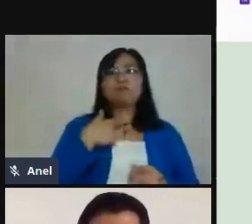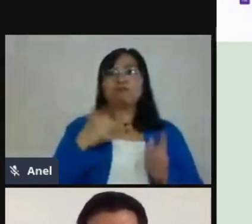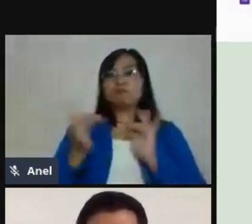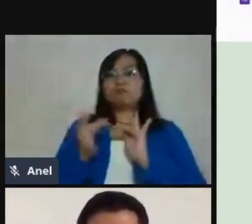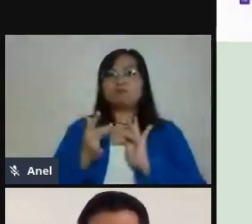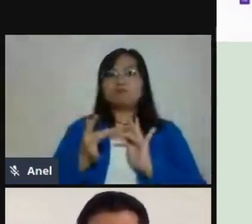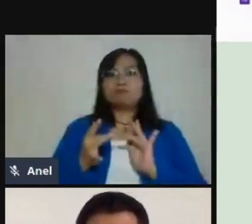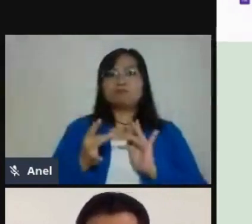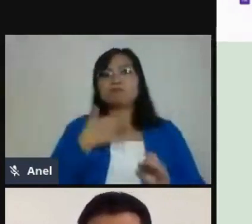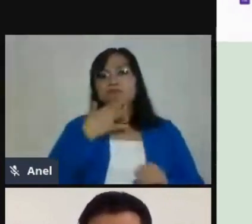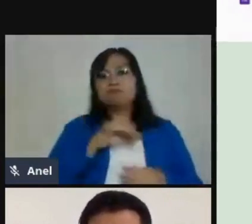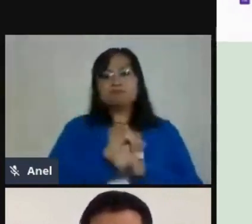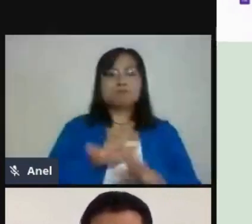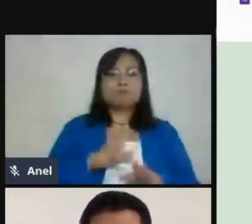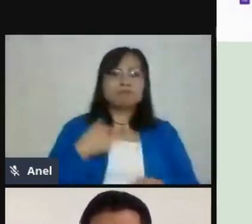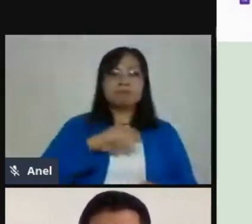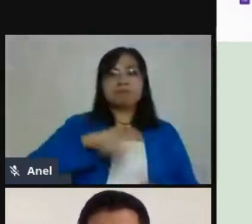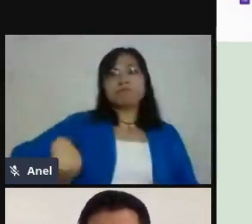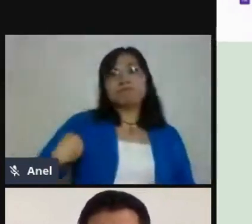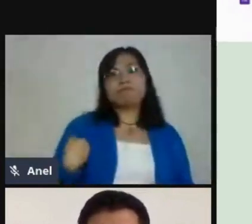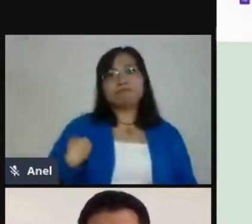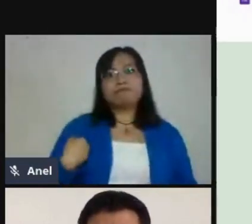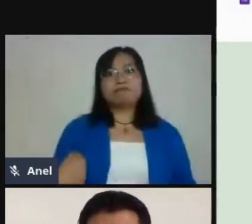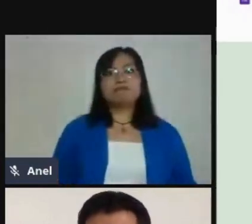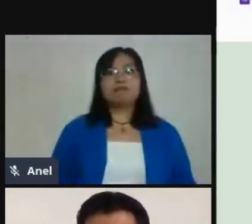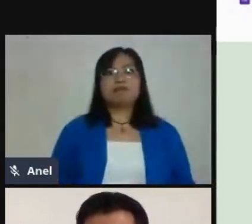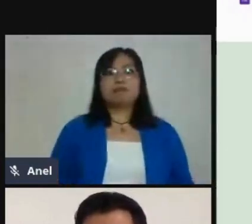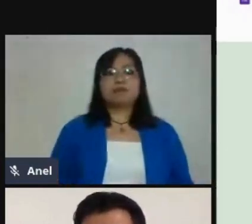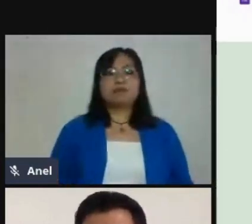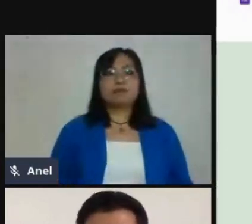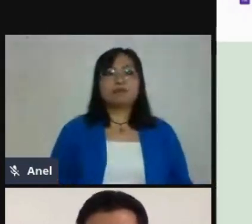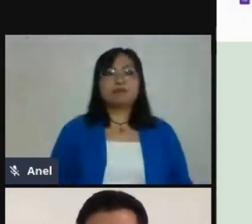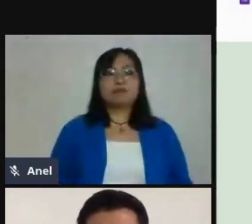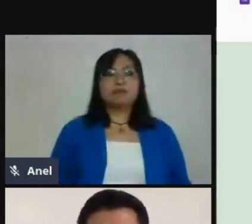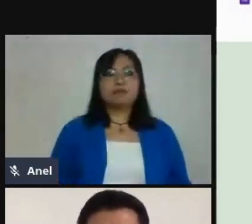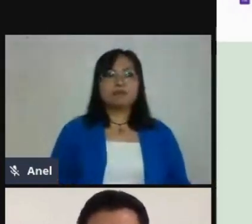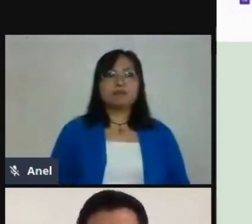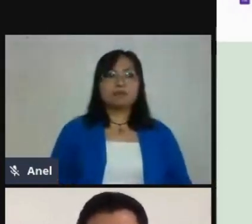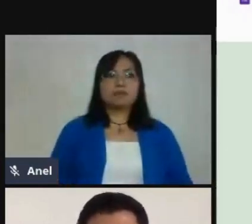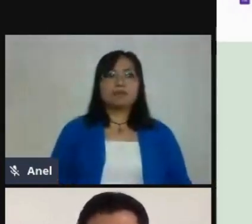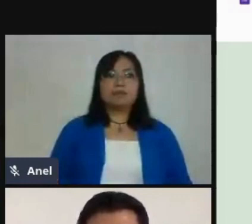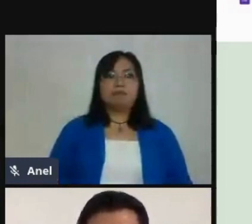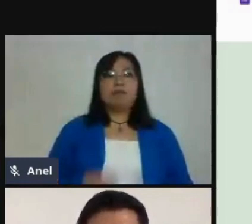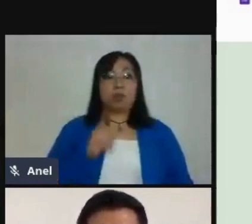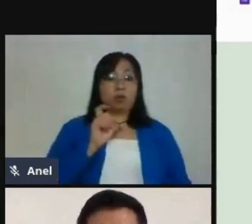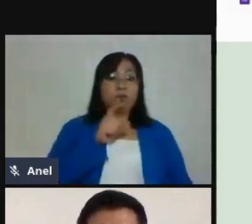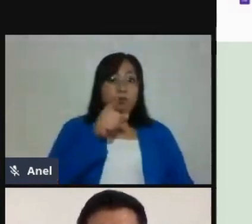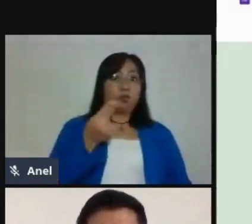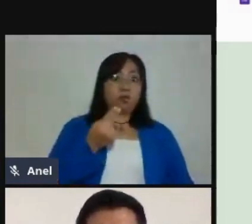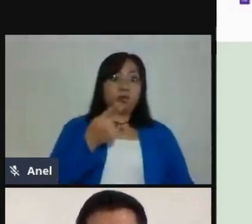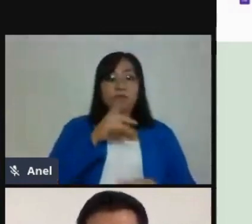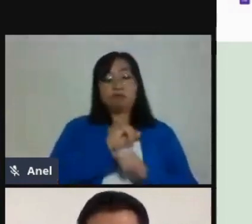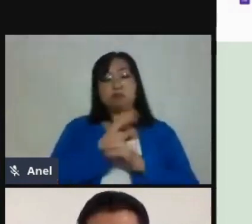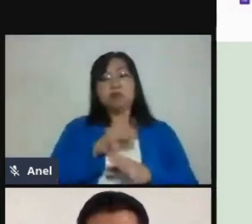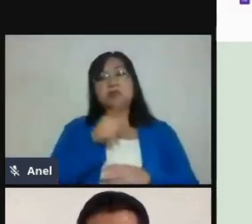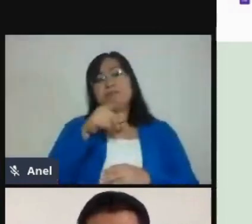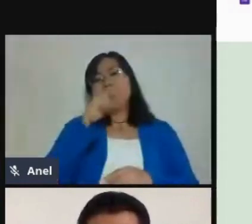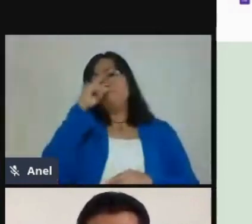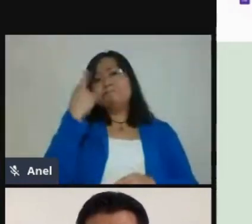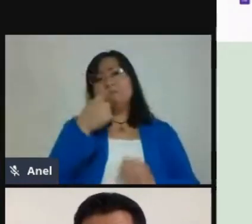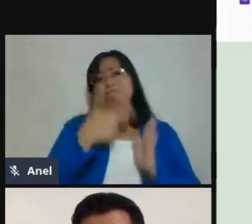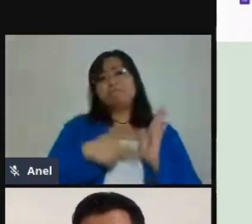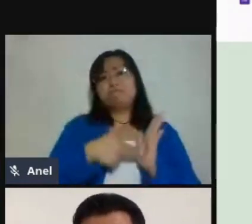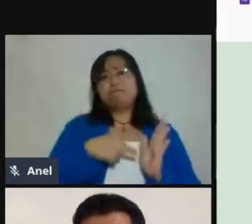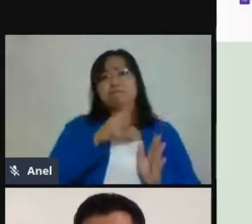estar preguntando otro tipo de cosas. Pero si lo que requieran en un principio es recabar esta base de datos, es una muy buena herramienta para que